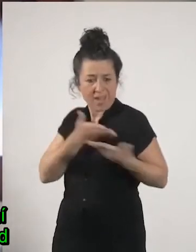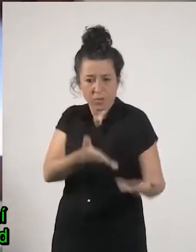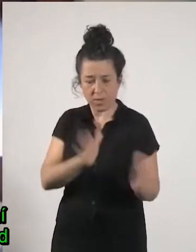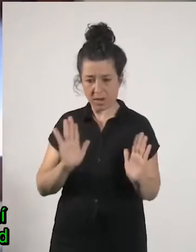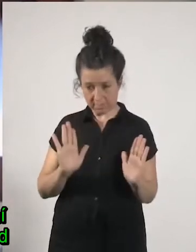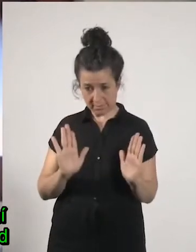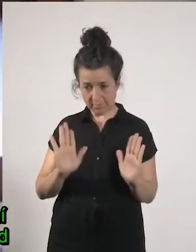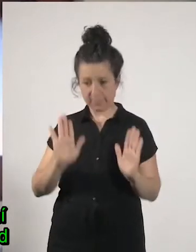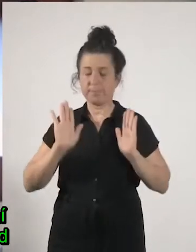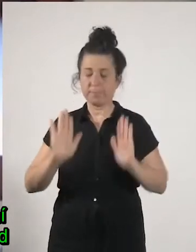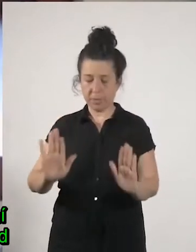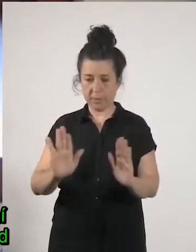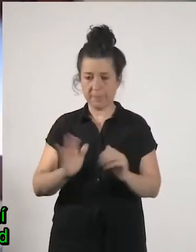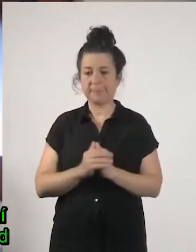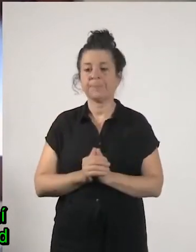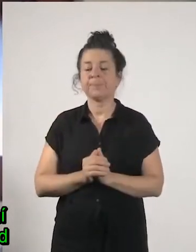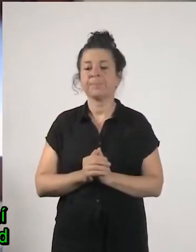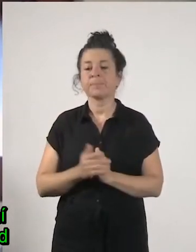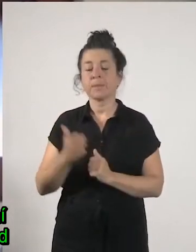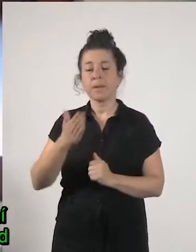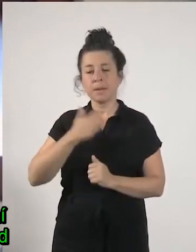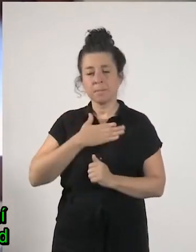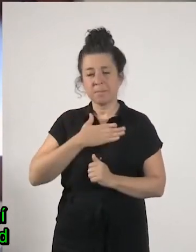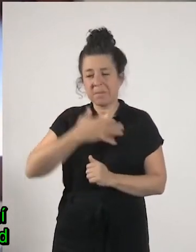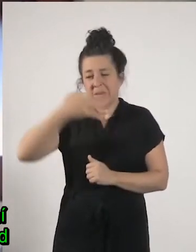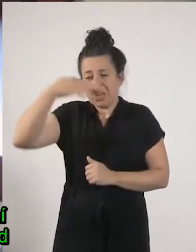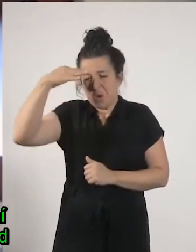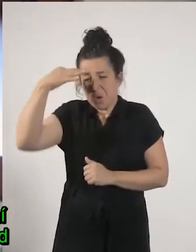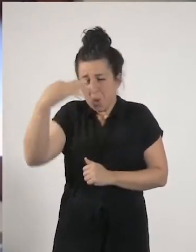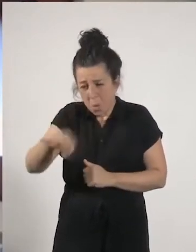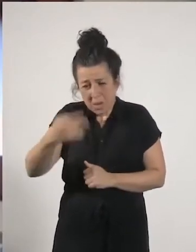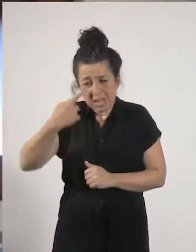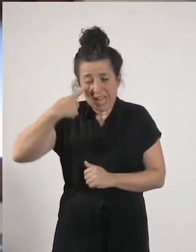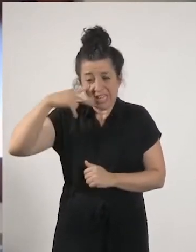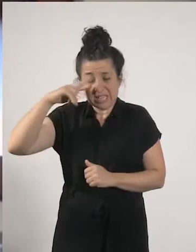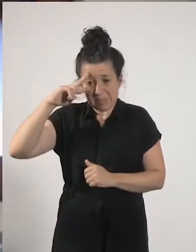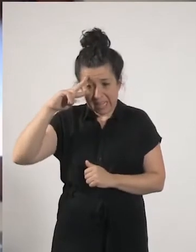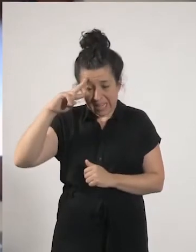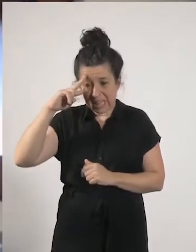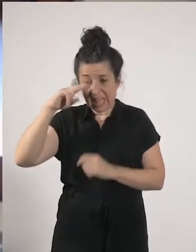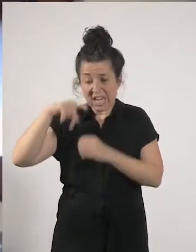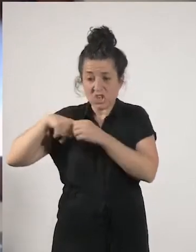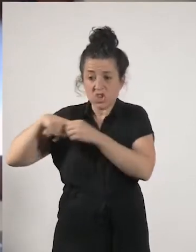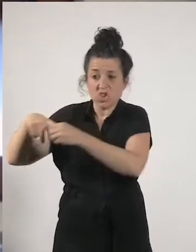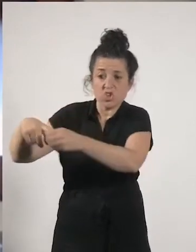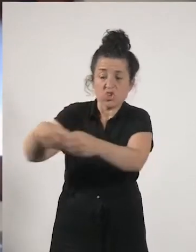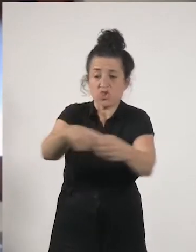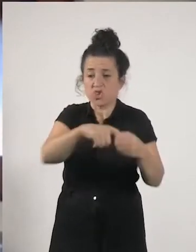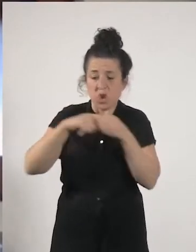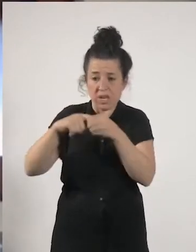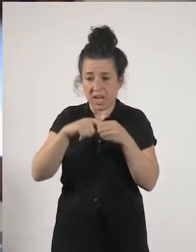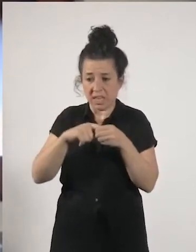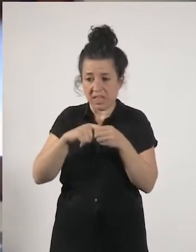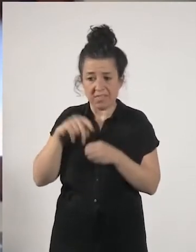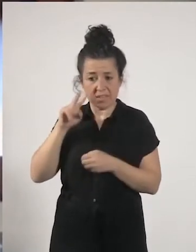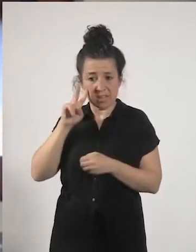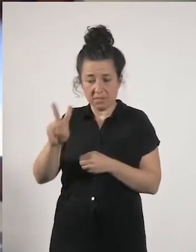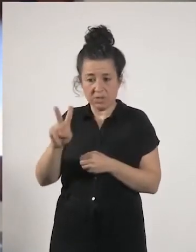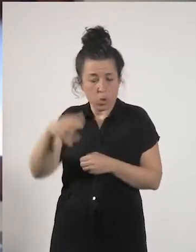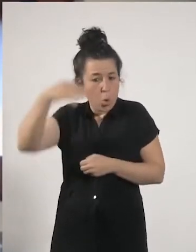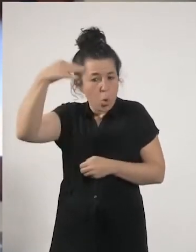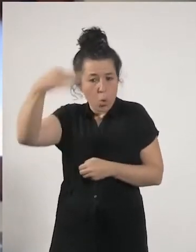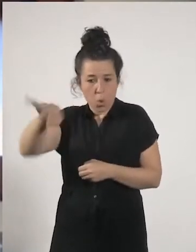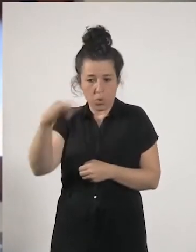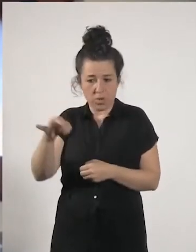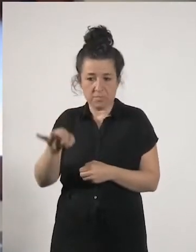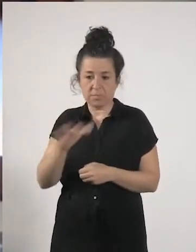esto ha sido para mí la única experiencia de solidaridad que he visto en toda en toda esta crisis porque esto de la